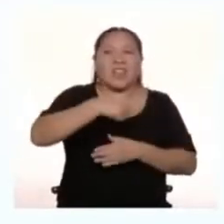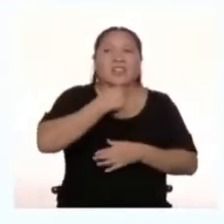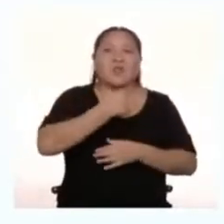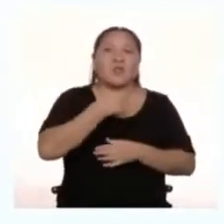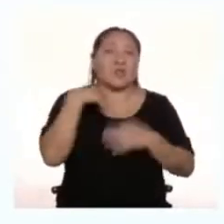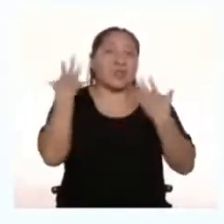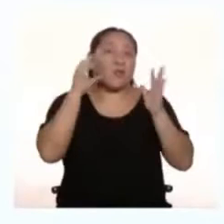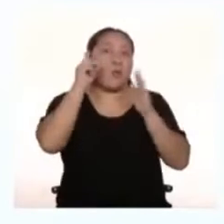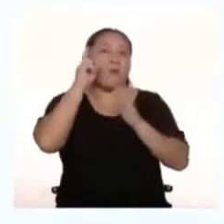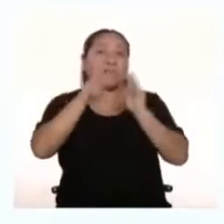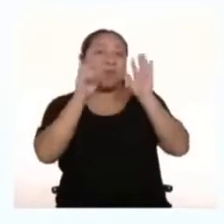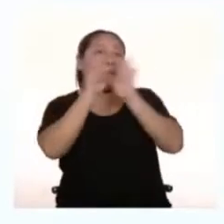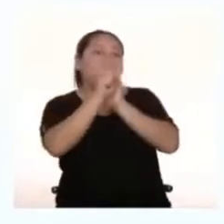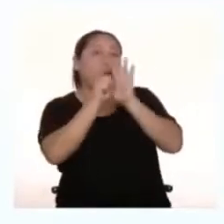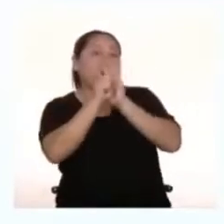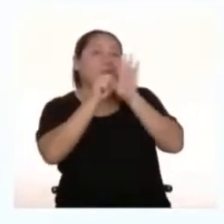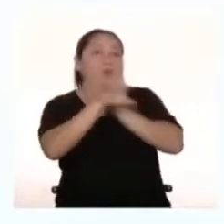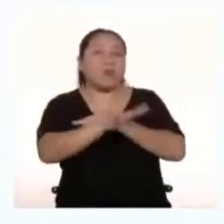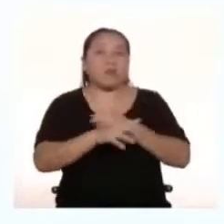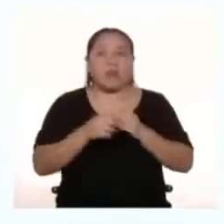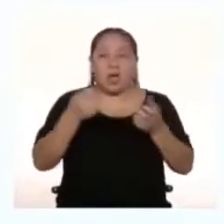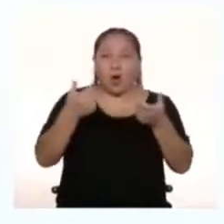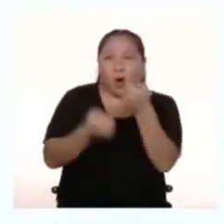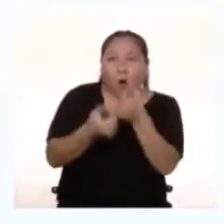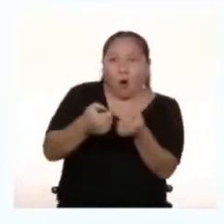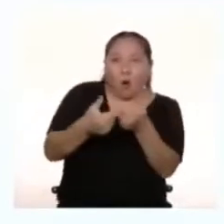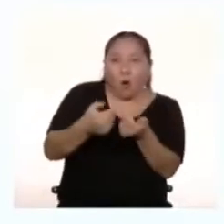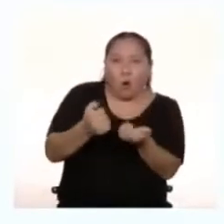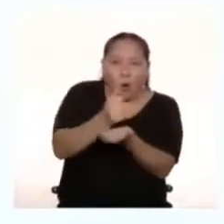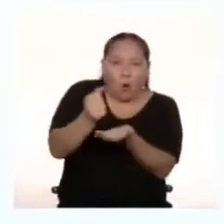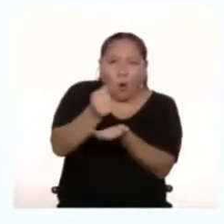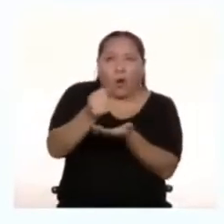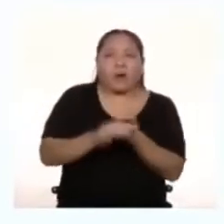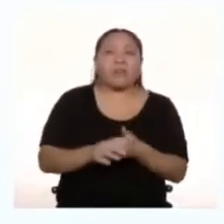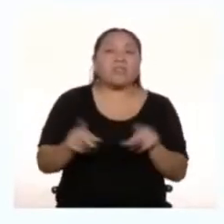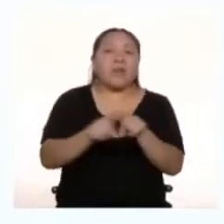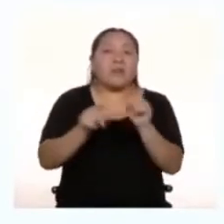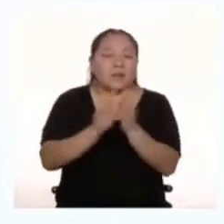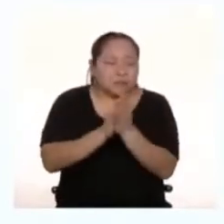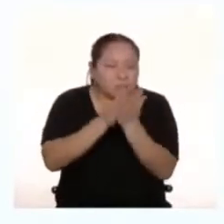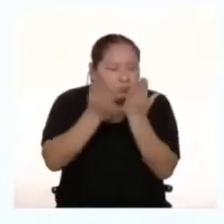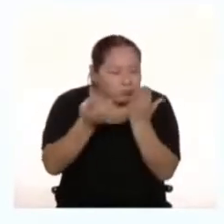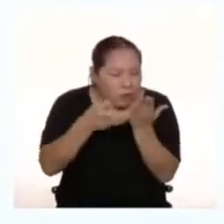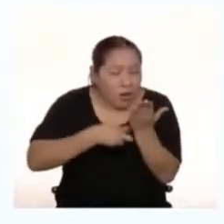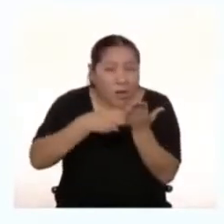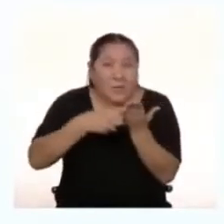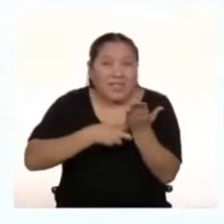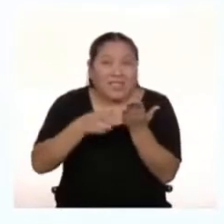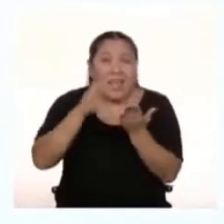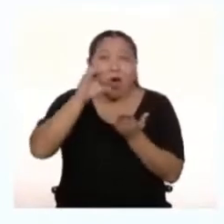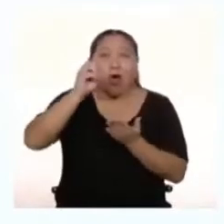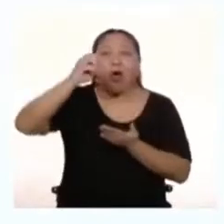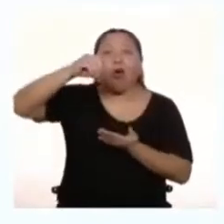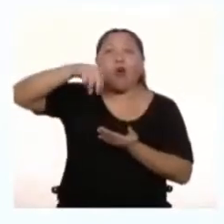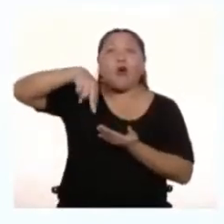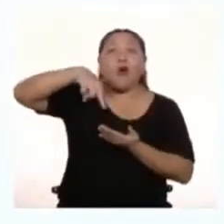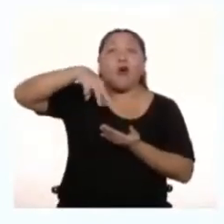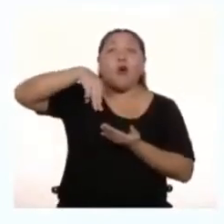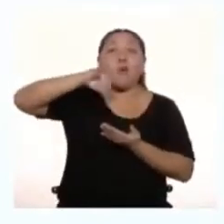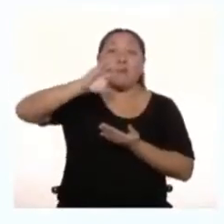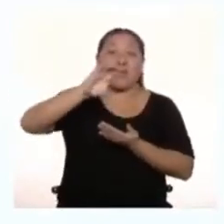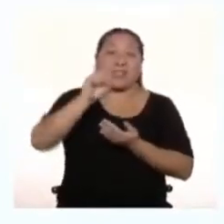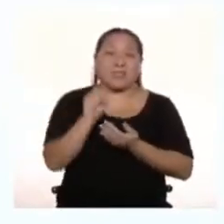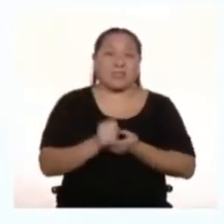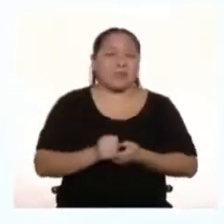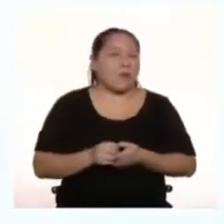visto en películas Los hemos visto en videojuegos Los hemos leído en los cómics Pero nos hemos preguntado alguna vez ¿Cómo